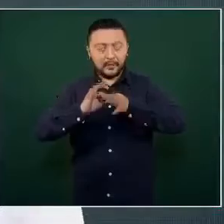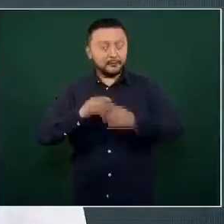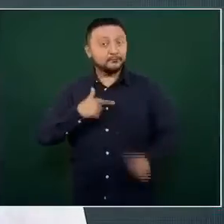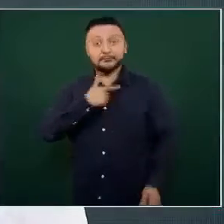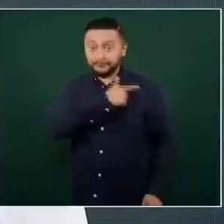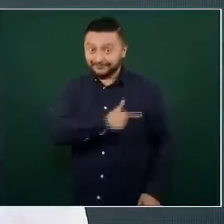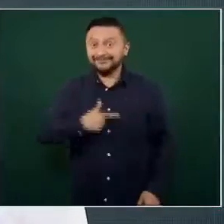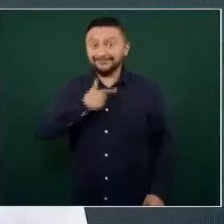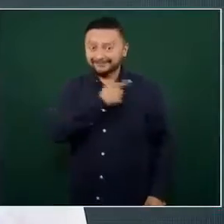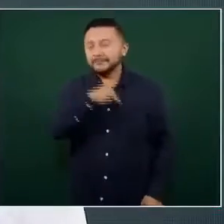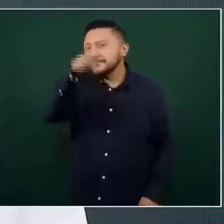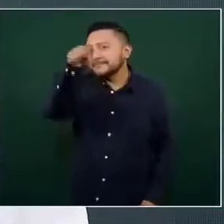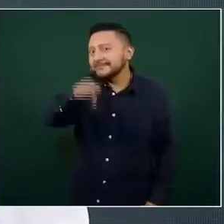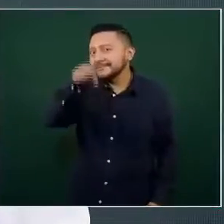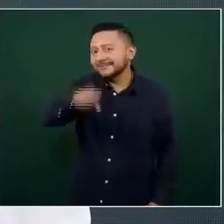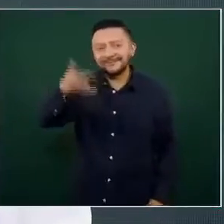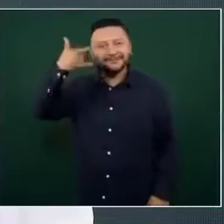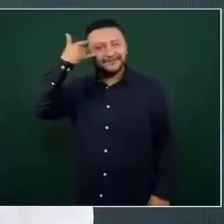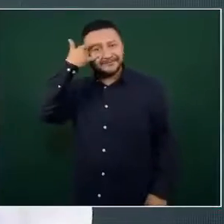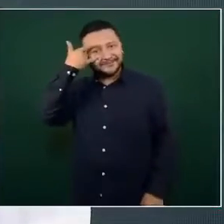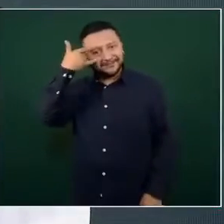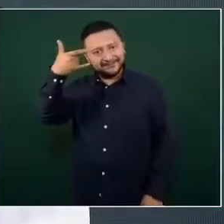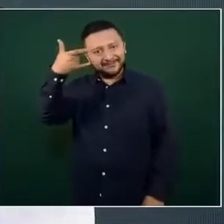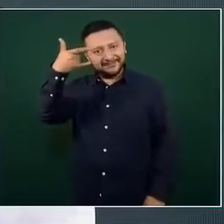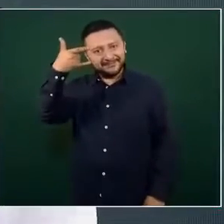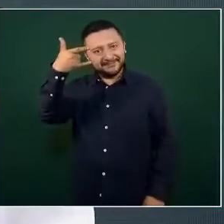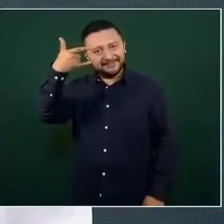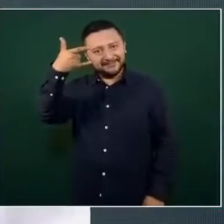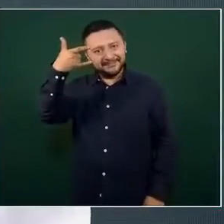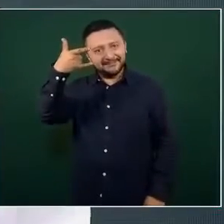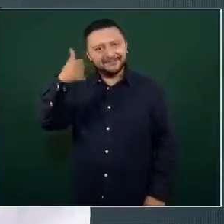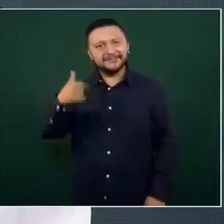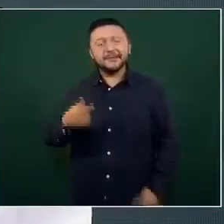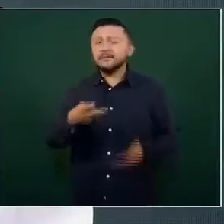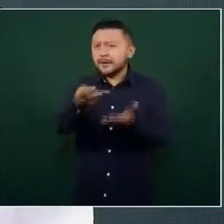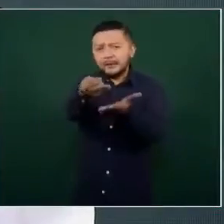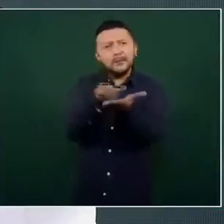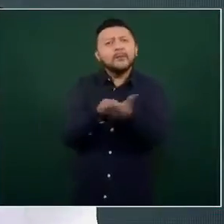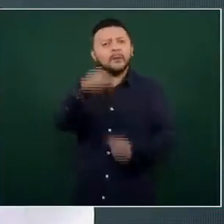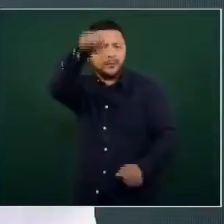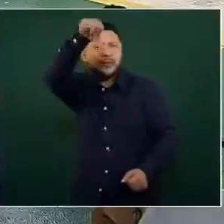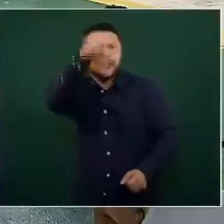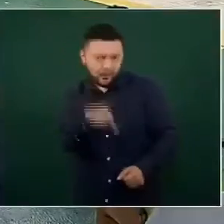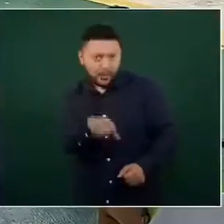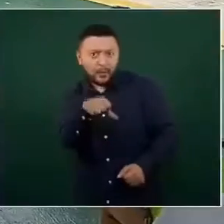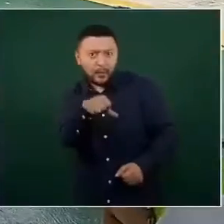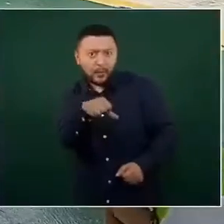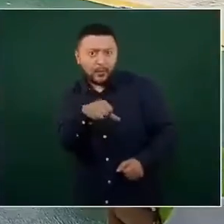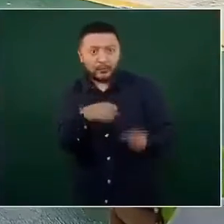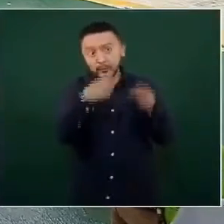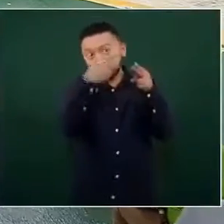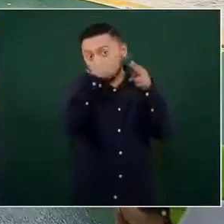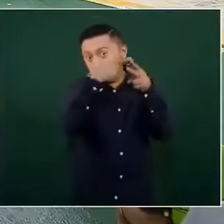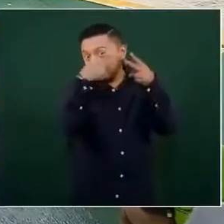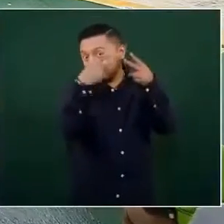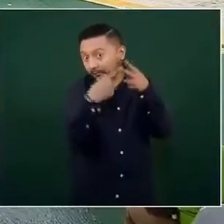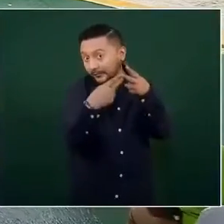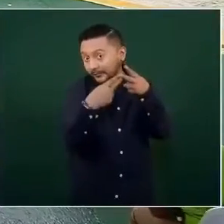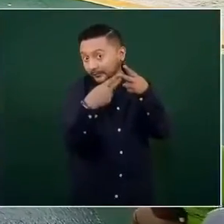mucho gusto estar aquí en Campeche. El programa de hoy se divide en dos partes.